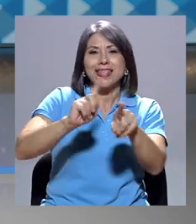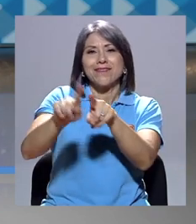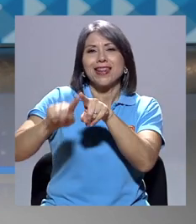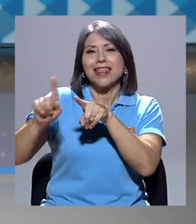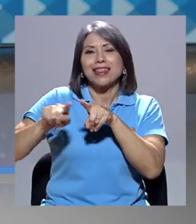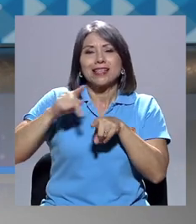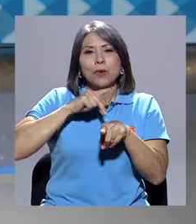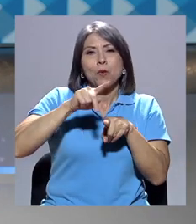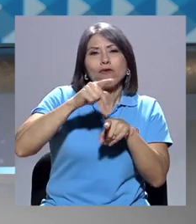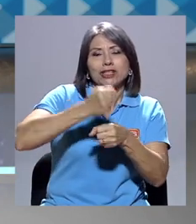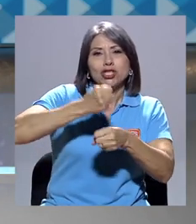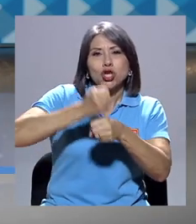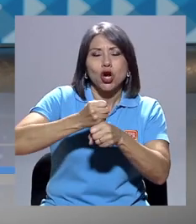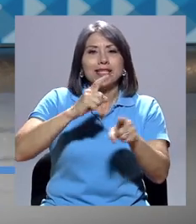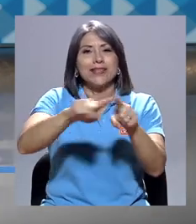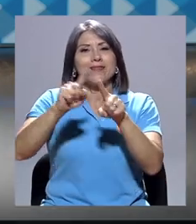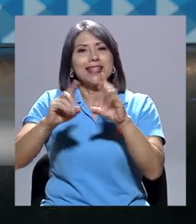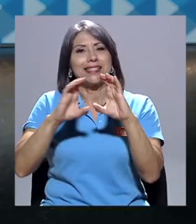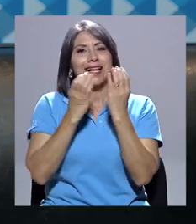profesiones y clases sociales.